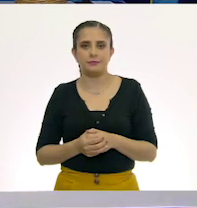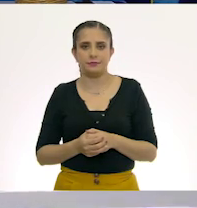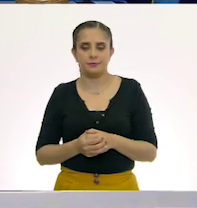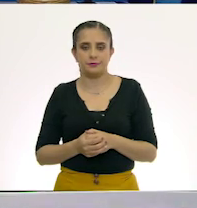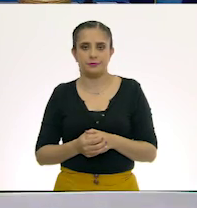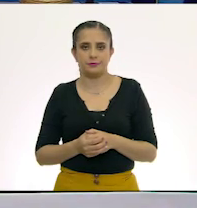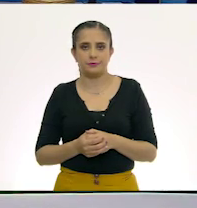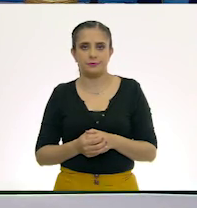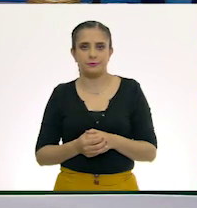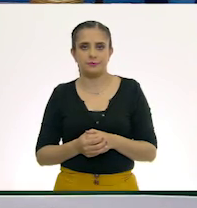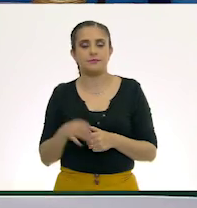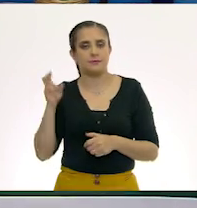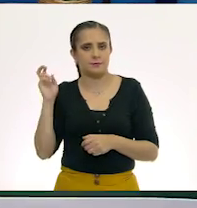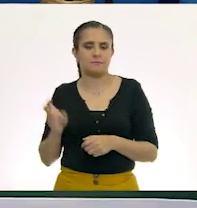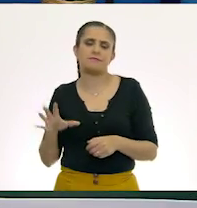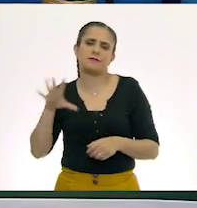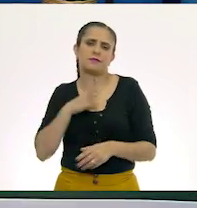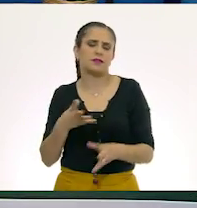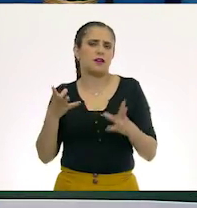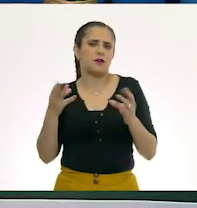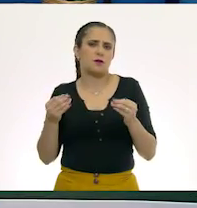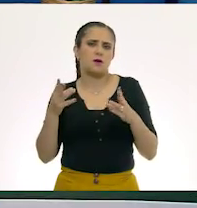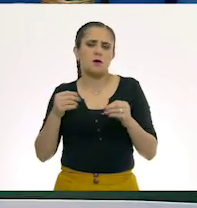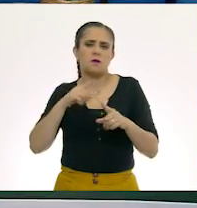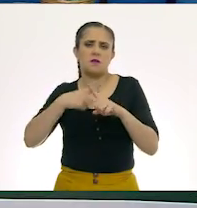Y de ahí surgen muchos trabalenguas.